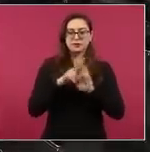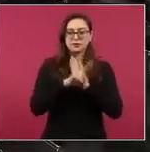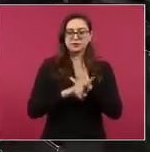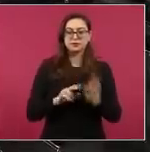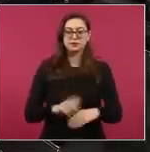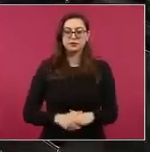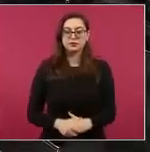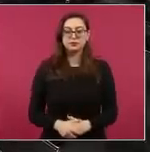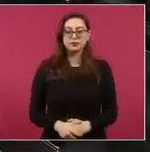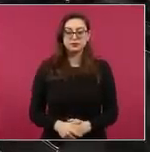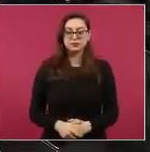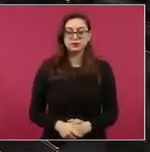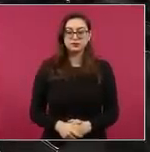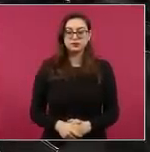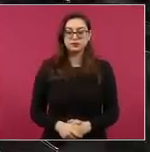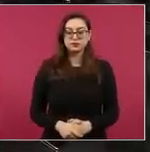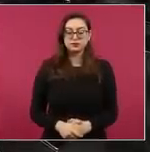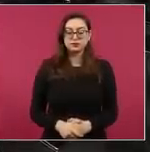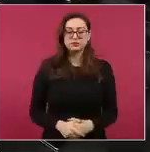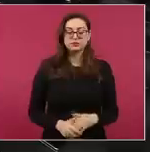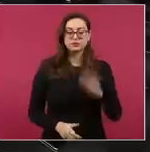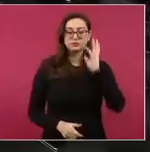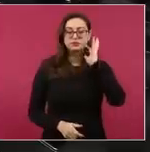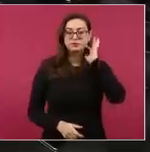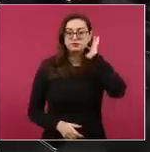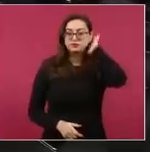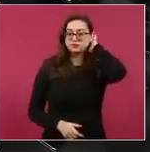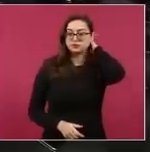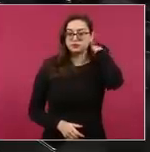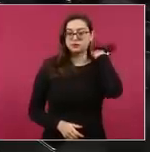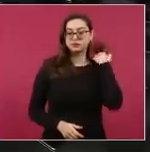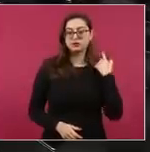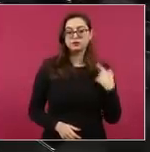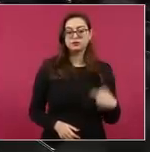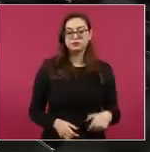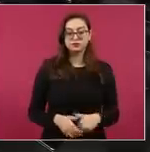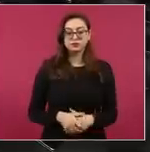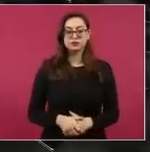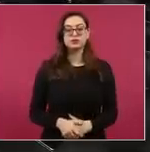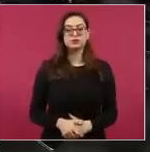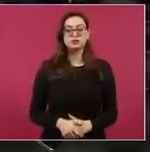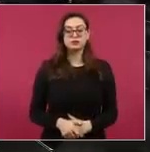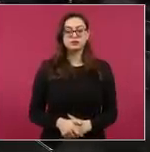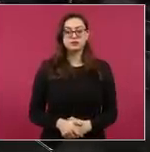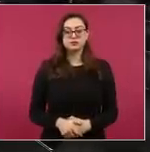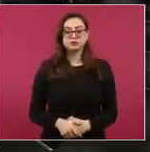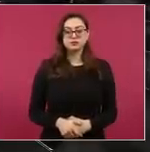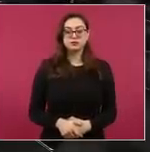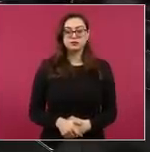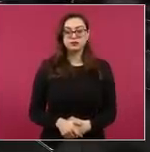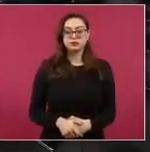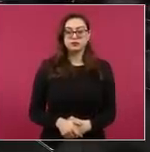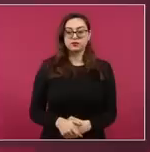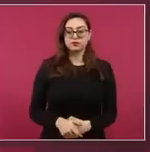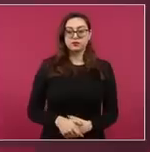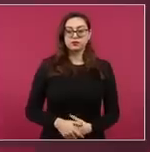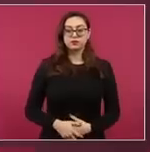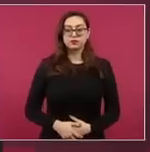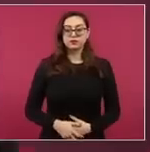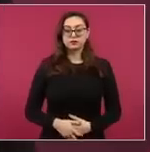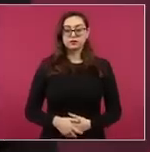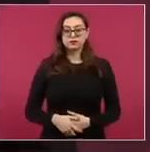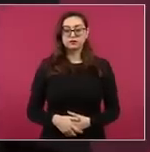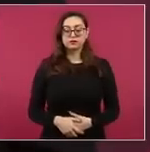¿Por recursos que le encontraron a García Luna a través de la UDI? Sí, de contratos. Con eso se compraba el departamento. Sí.